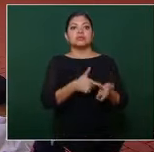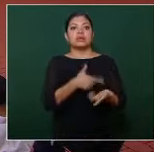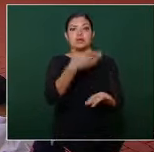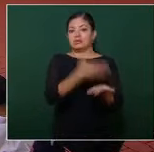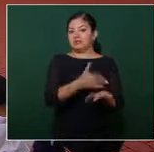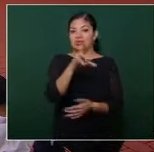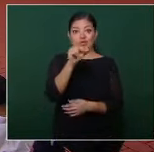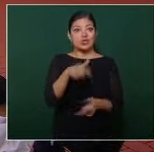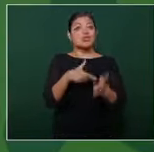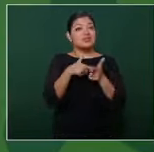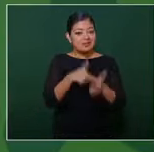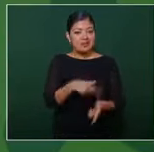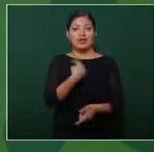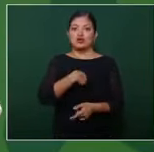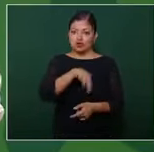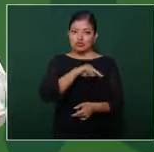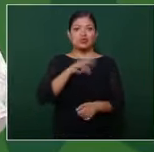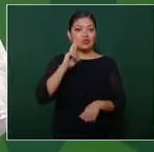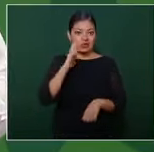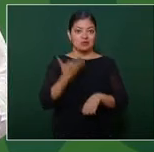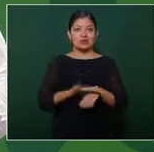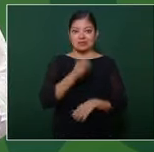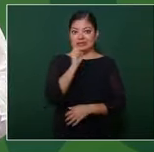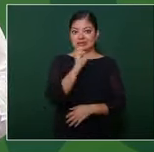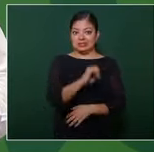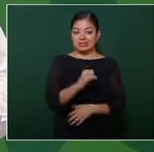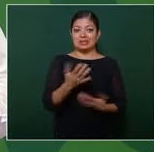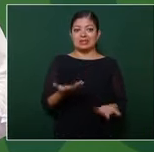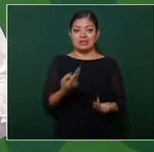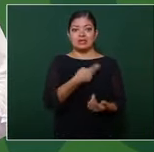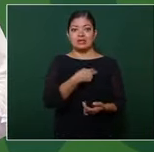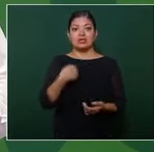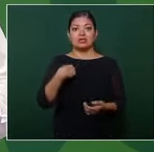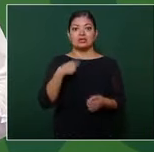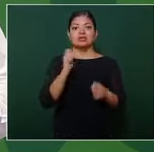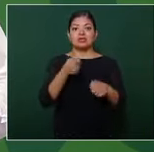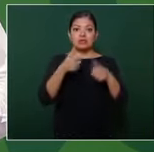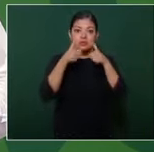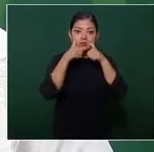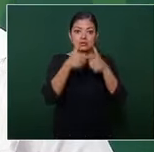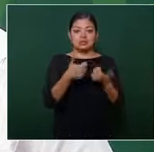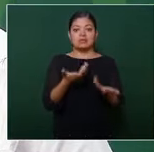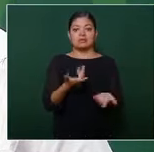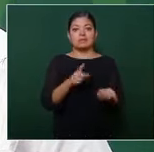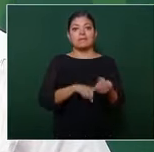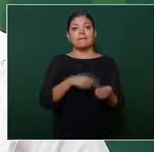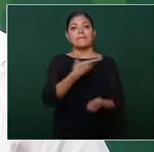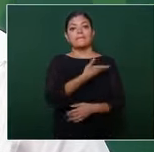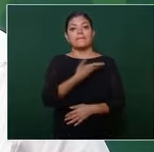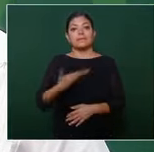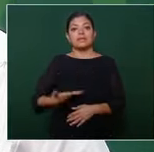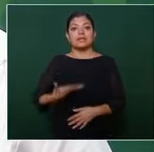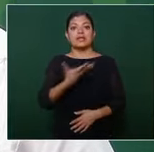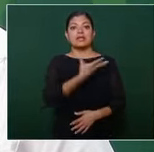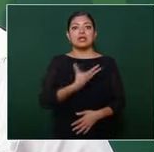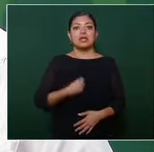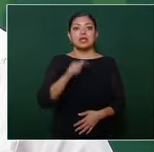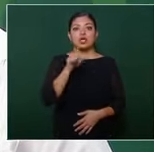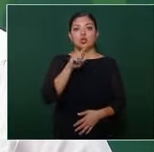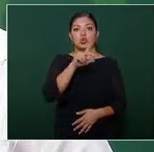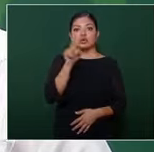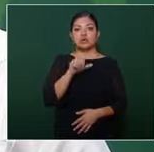fondo, vamos a dar con los responsables. Además, ya hemos atendido, le informé al presidente al hijo de Luz Raquel,